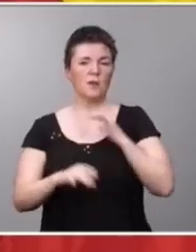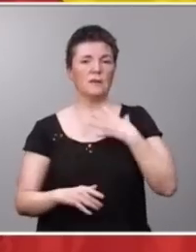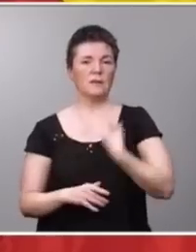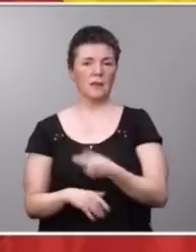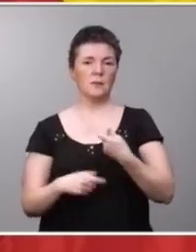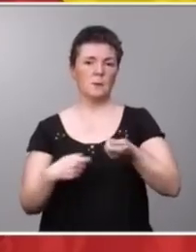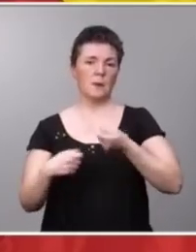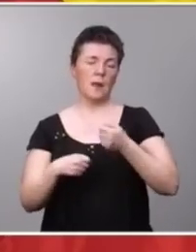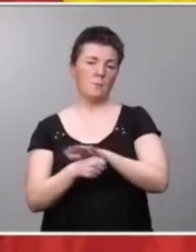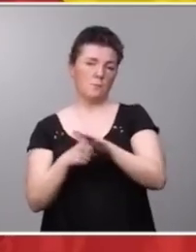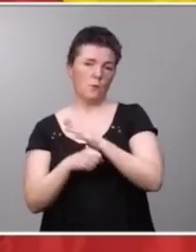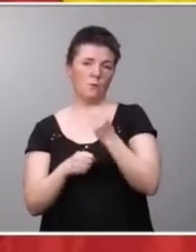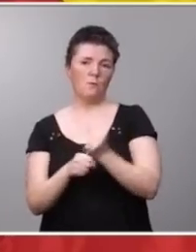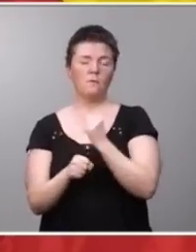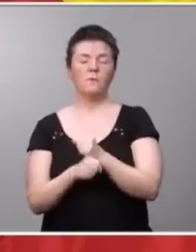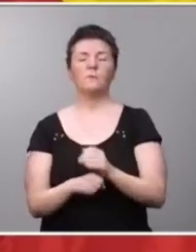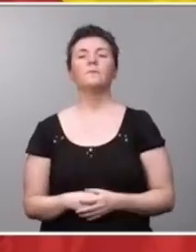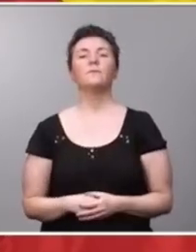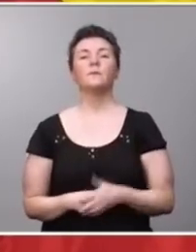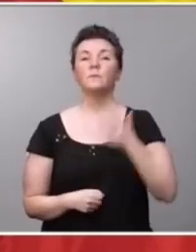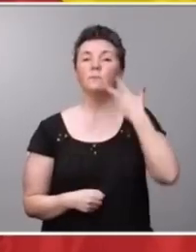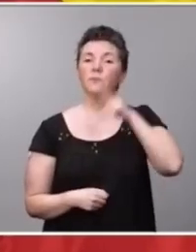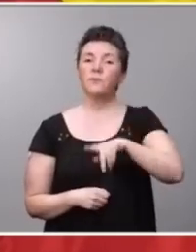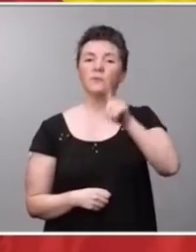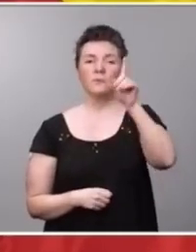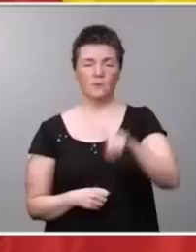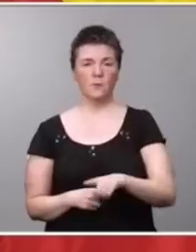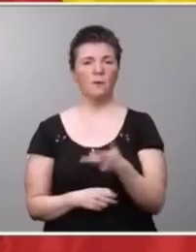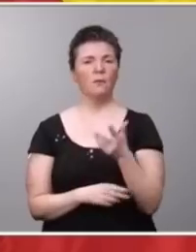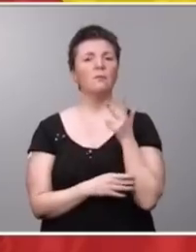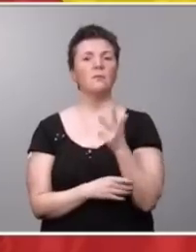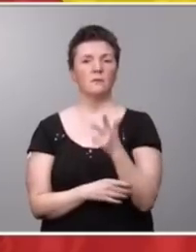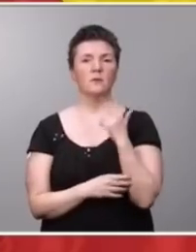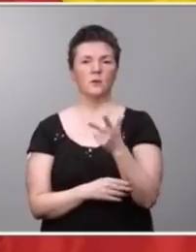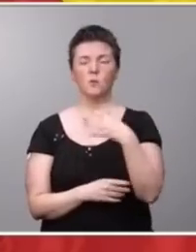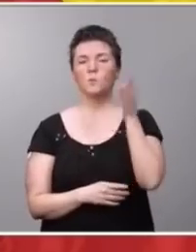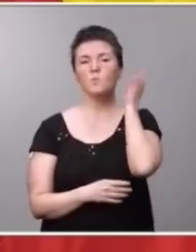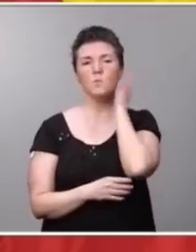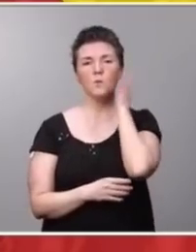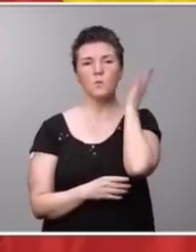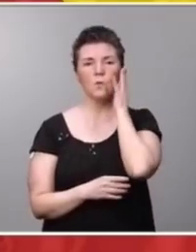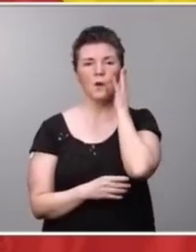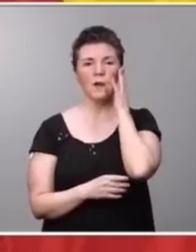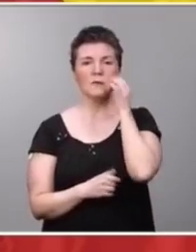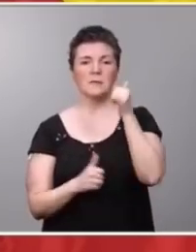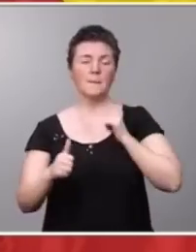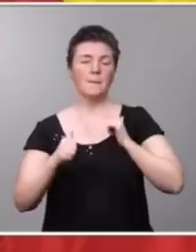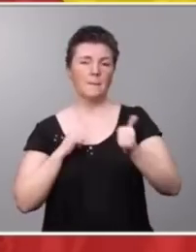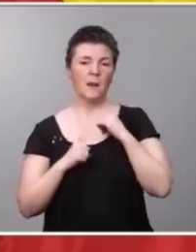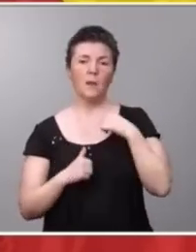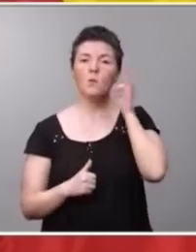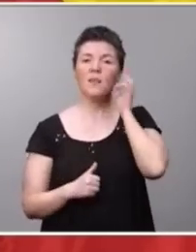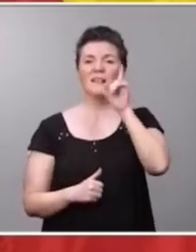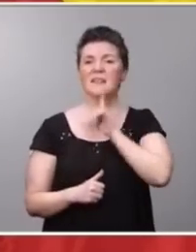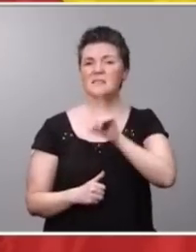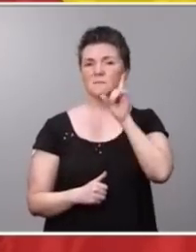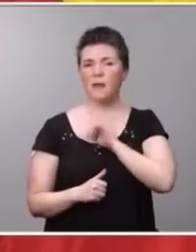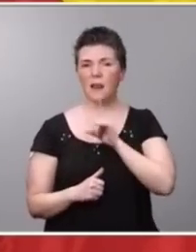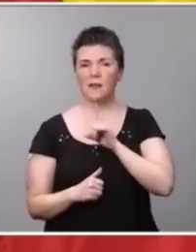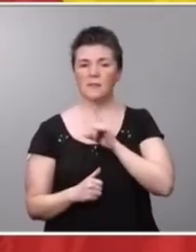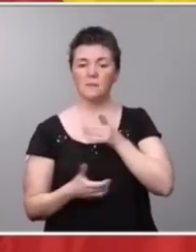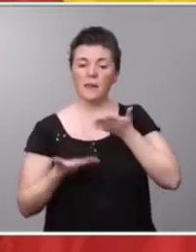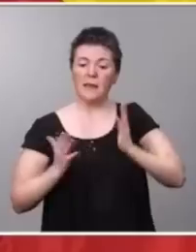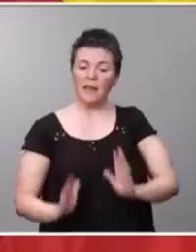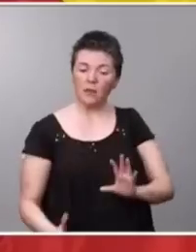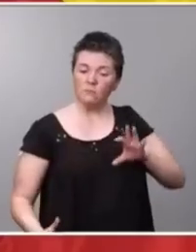laboral. Reconocemos también el derecho de las mujeres bi y de las lesbianas a filiar a sus hijos e